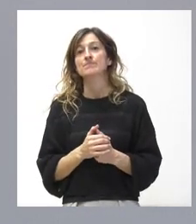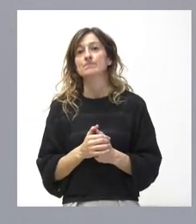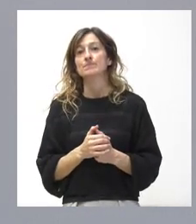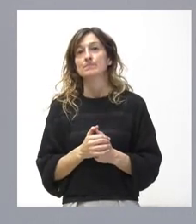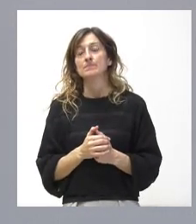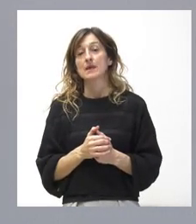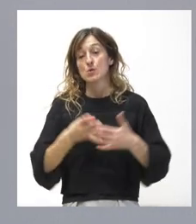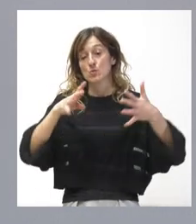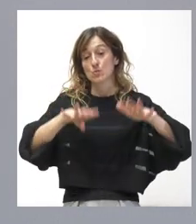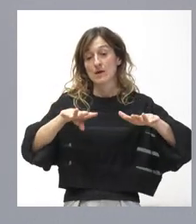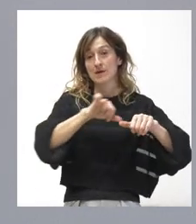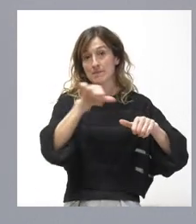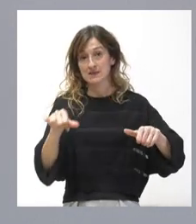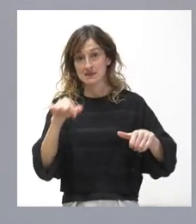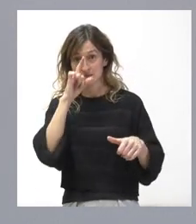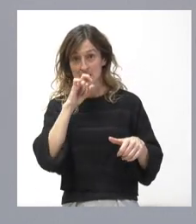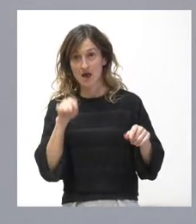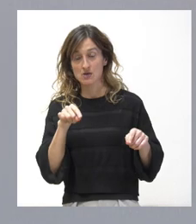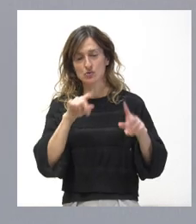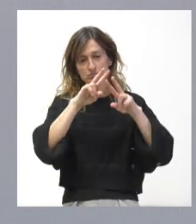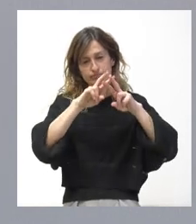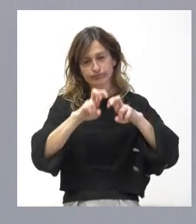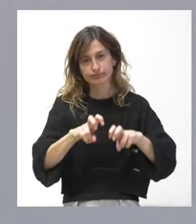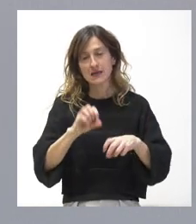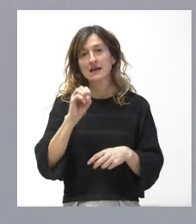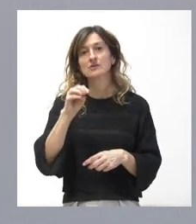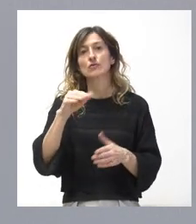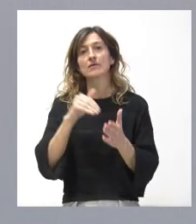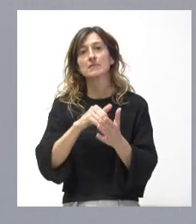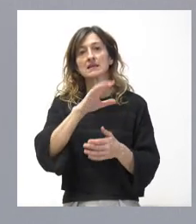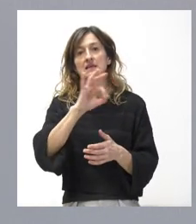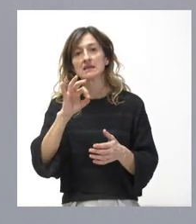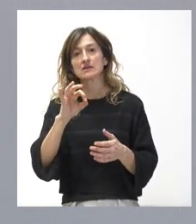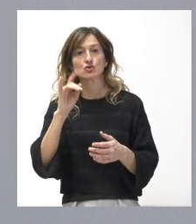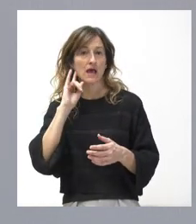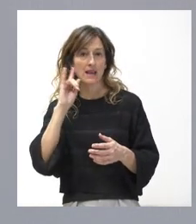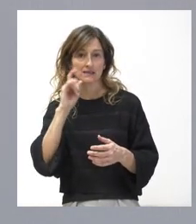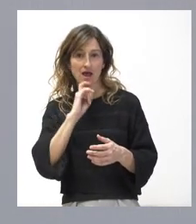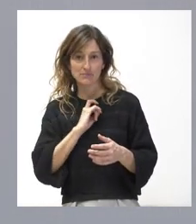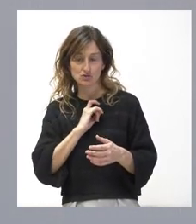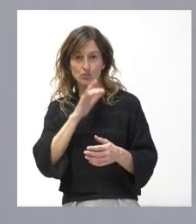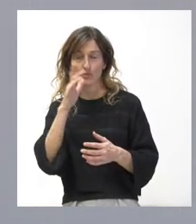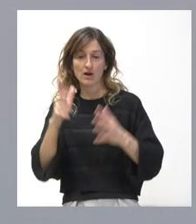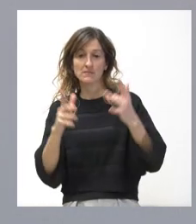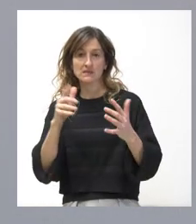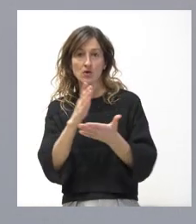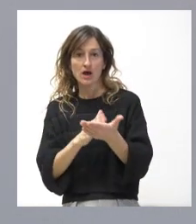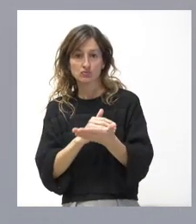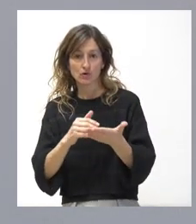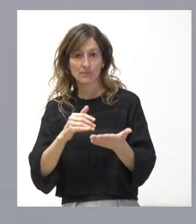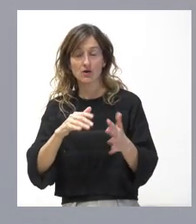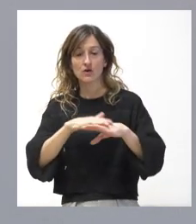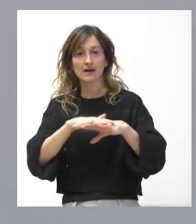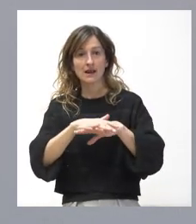primeros meses de este año 2024 se han analizado más de 14.500 alertas por parte de la Administración Autonómica en sus sistemas y redes de